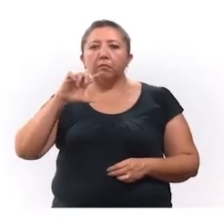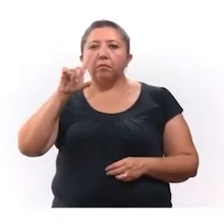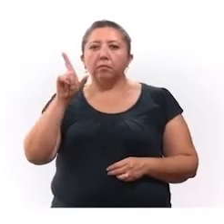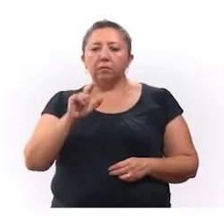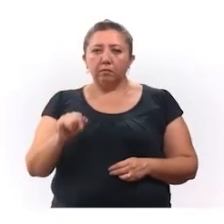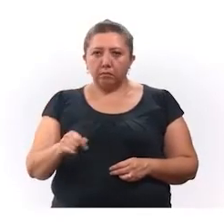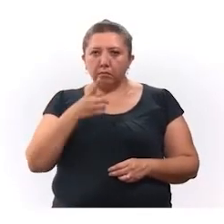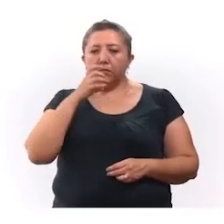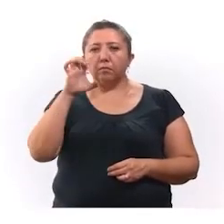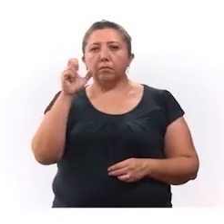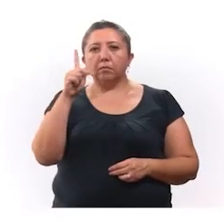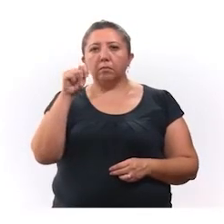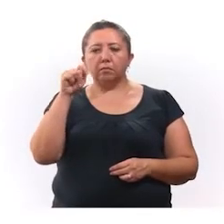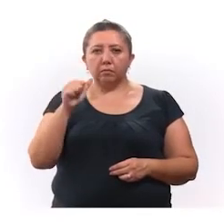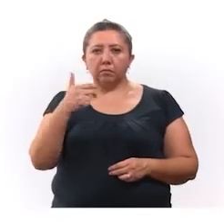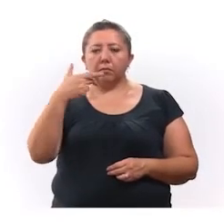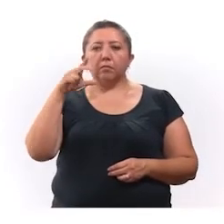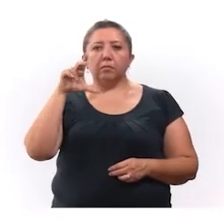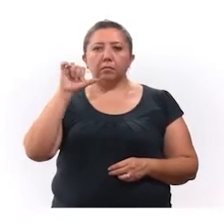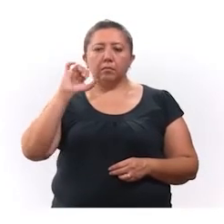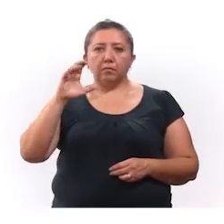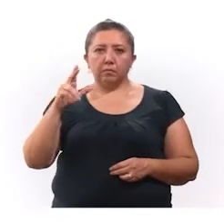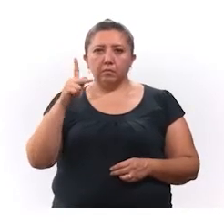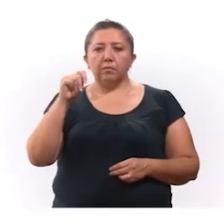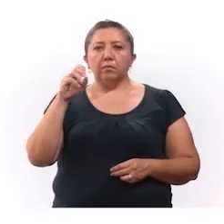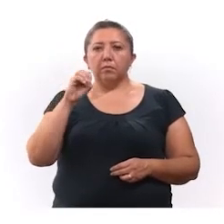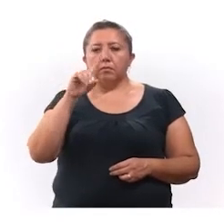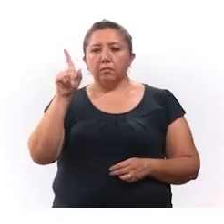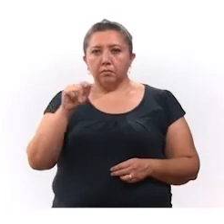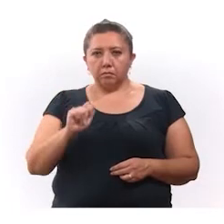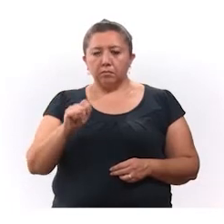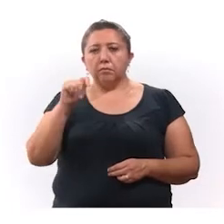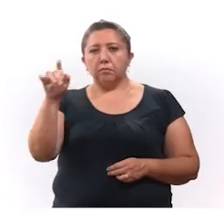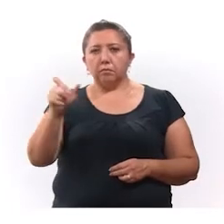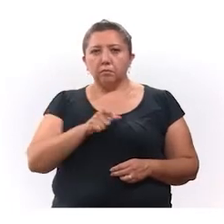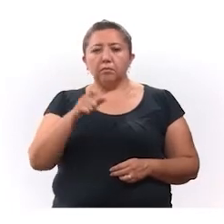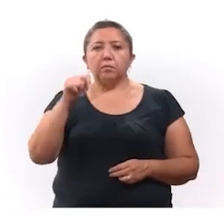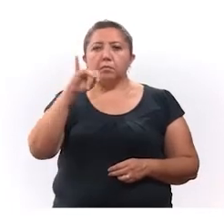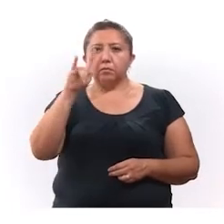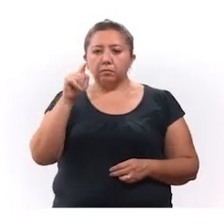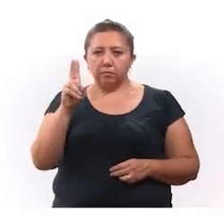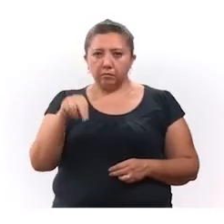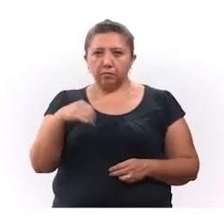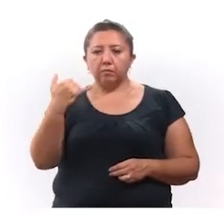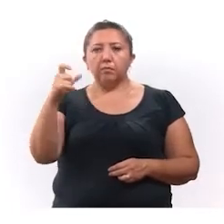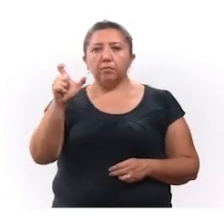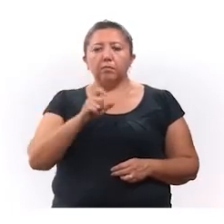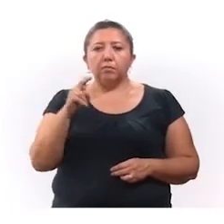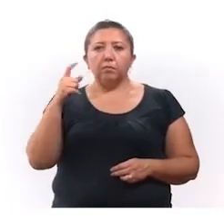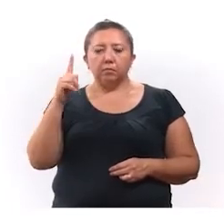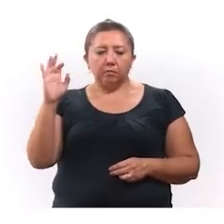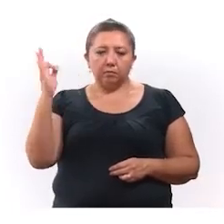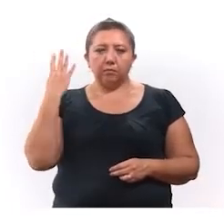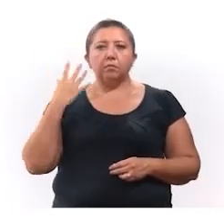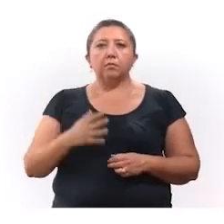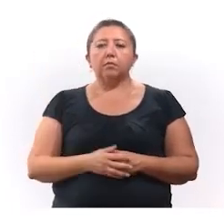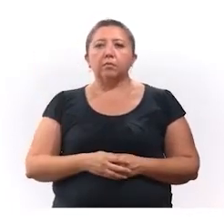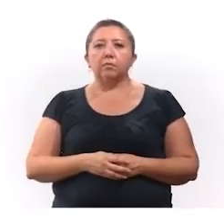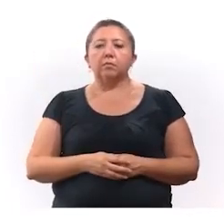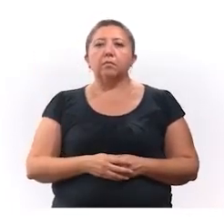Chikinsonot, Espita, Jalachó, Beto, Tatsú, Tekash, Tizimin, Yashkukul y un Foráneo.